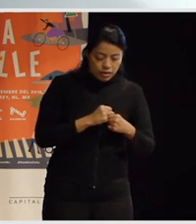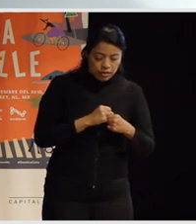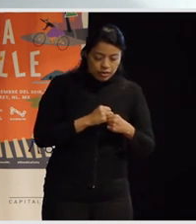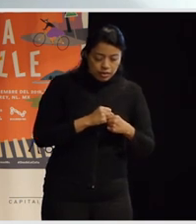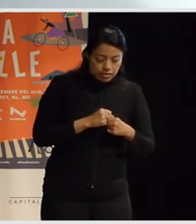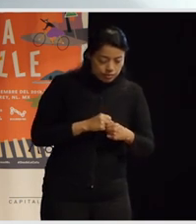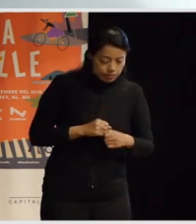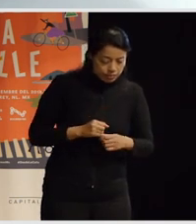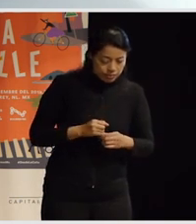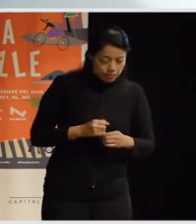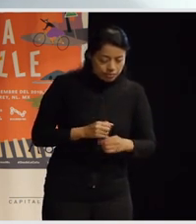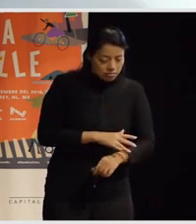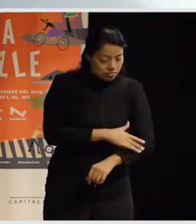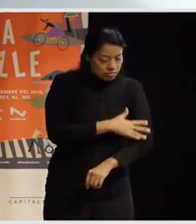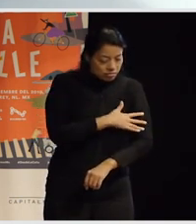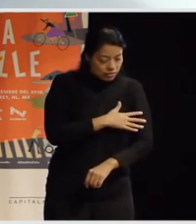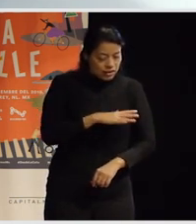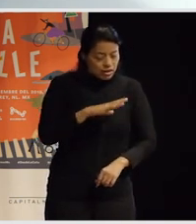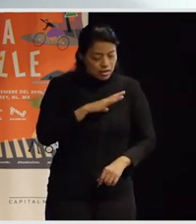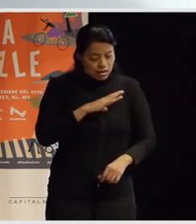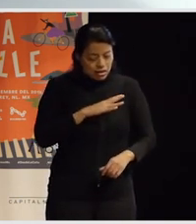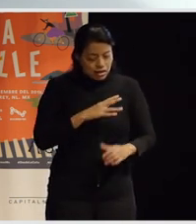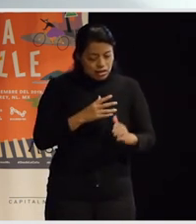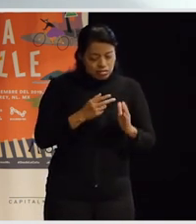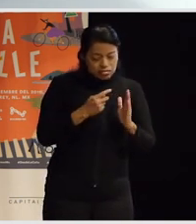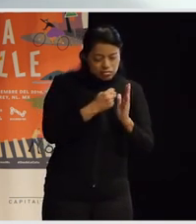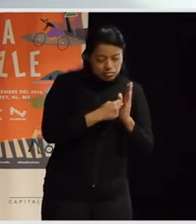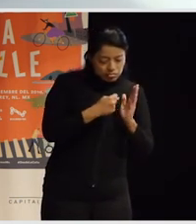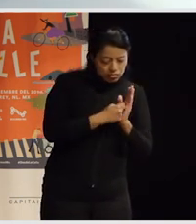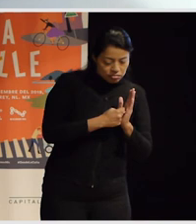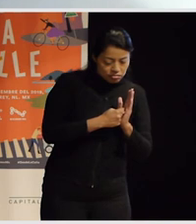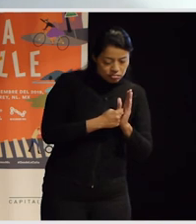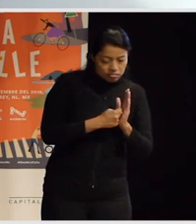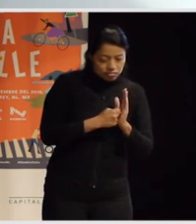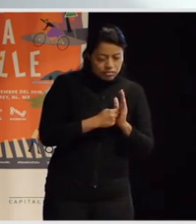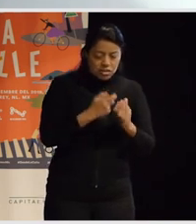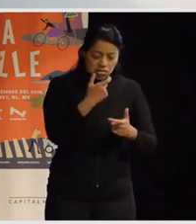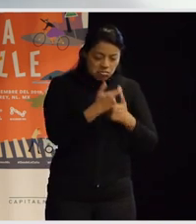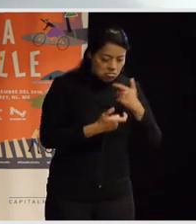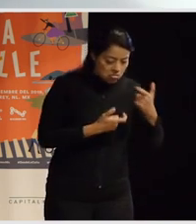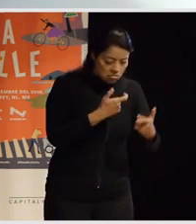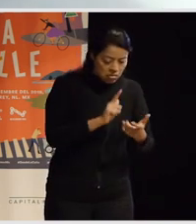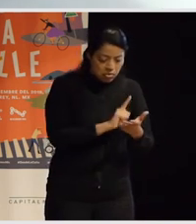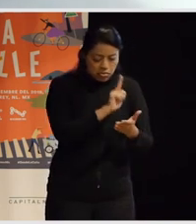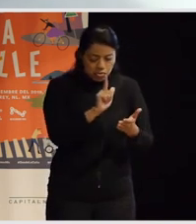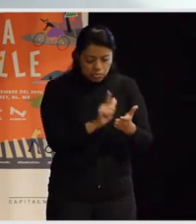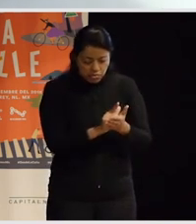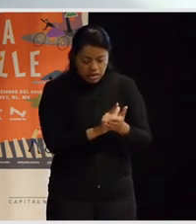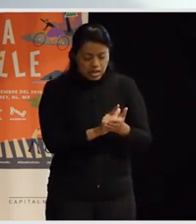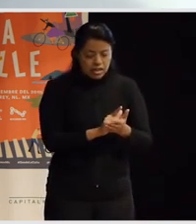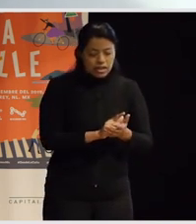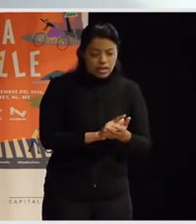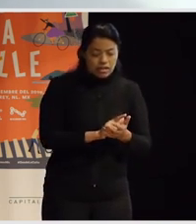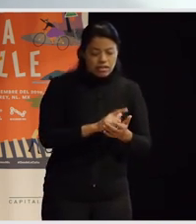reflejo en la institución es decir hay técnicas de igualdad en los ayuntamientos tienen dotaciones presupuestarias hay una ley de igualdad bastante potente